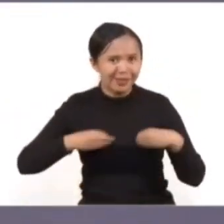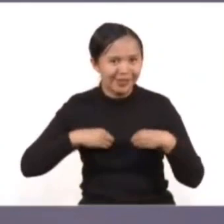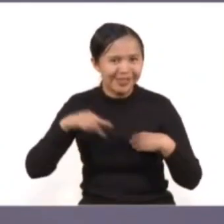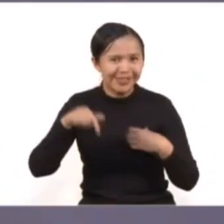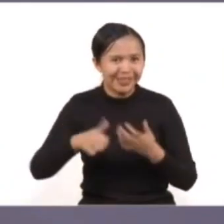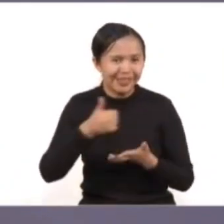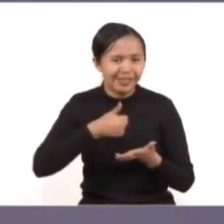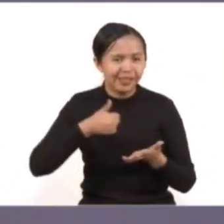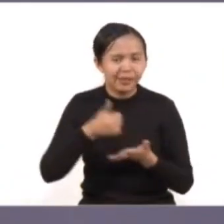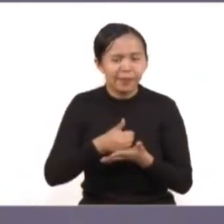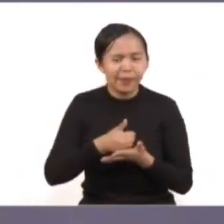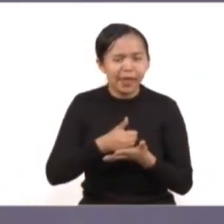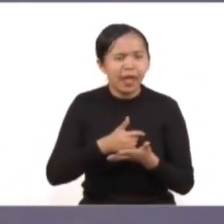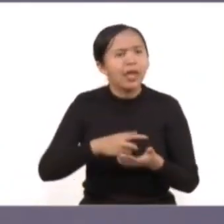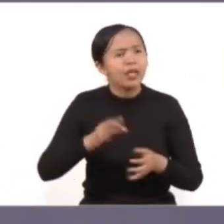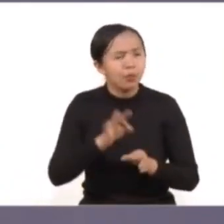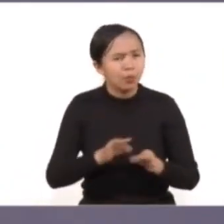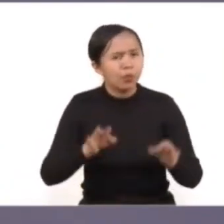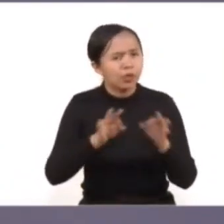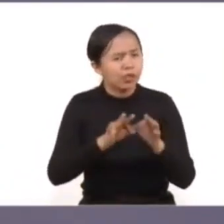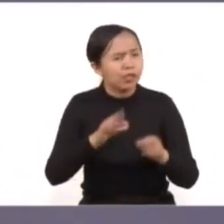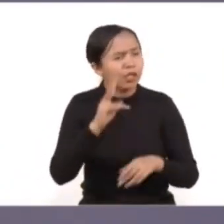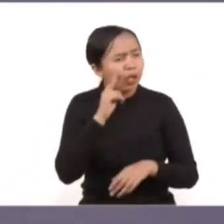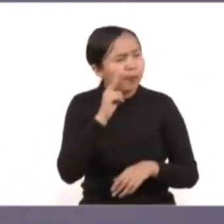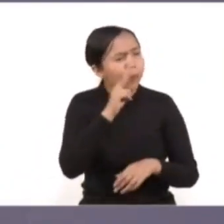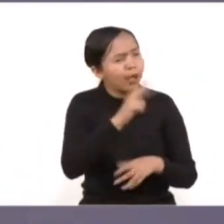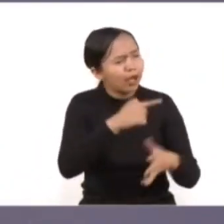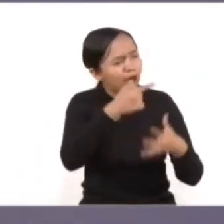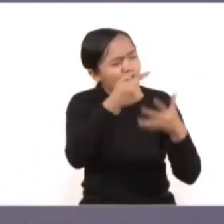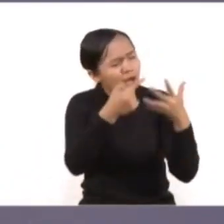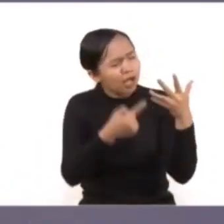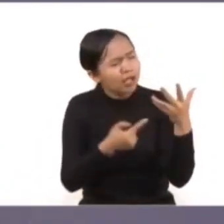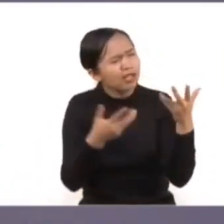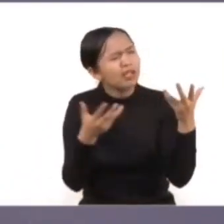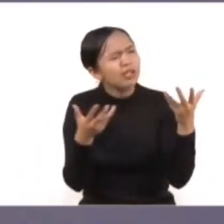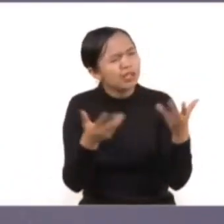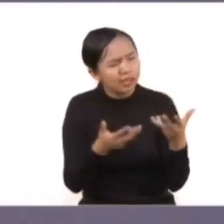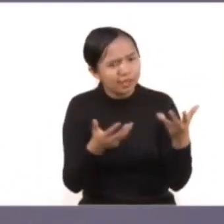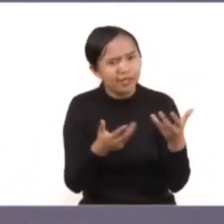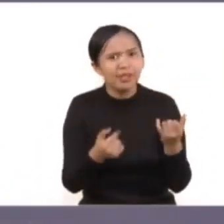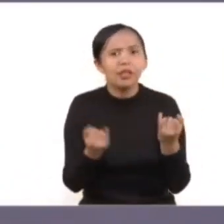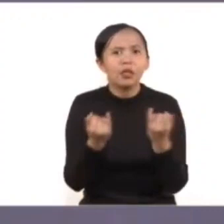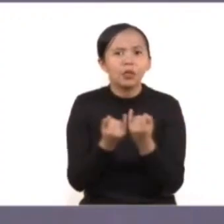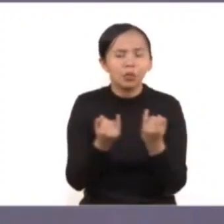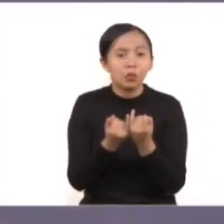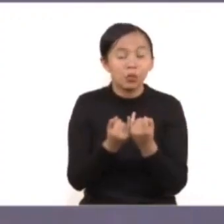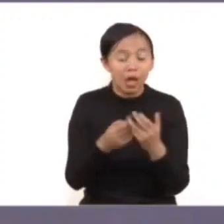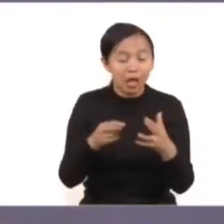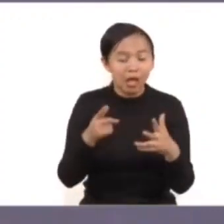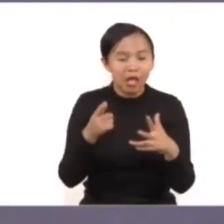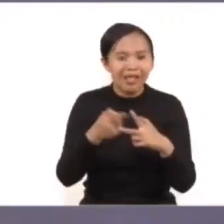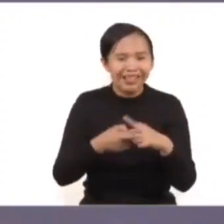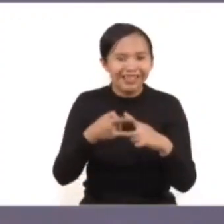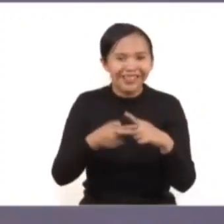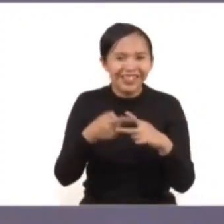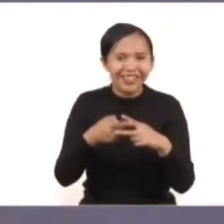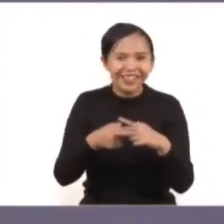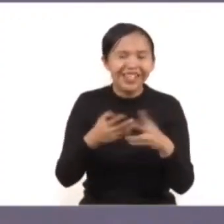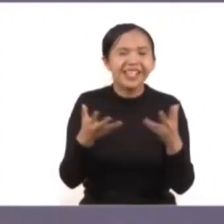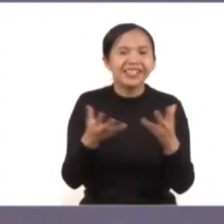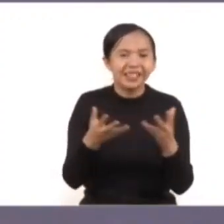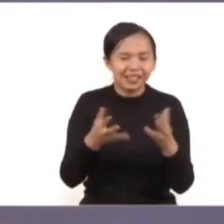están implementando a su favor, cuáles son los resultados que se han obtenido y las medidas que se ejecutarán